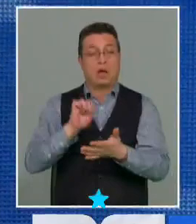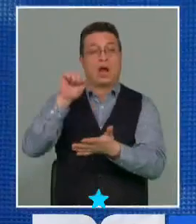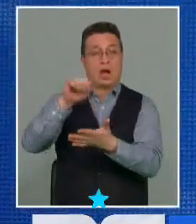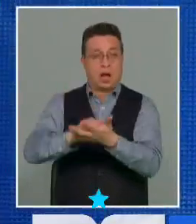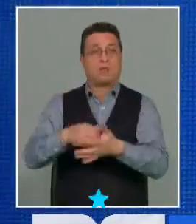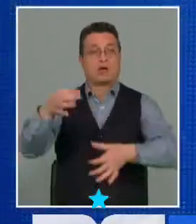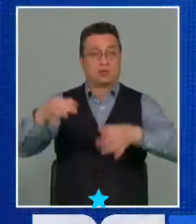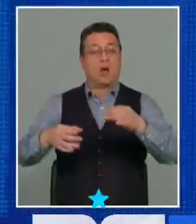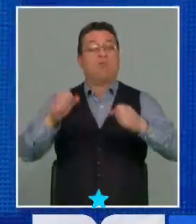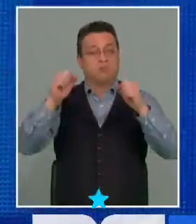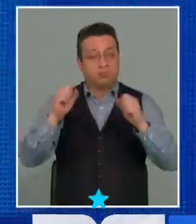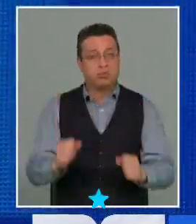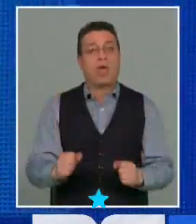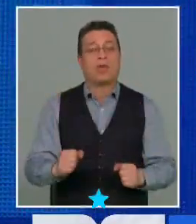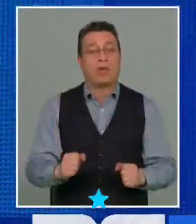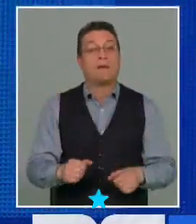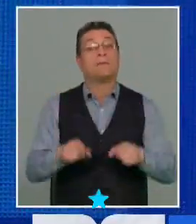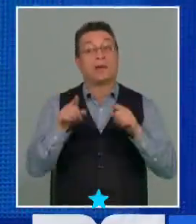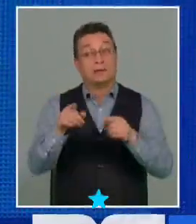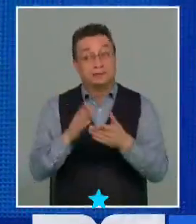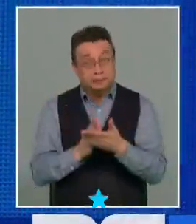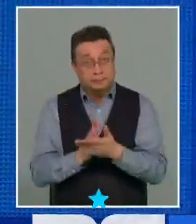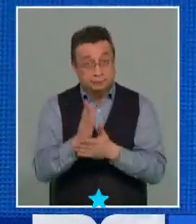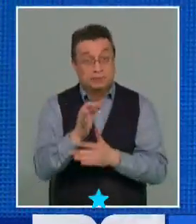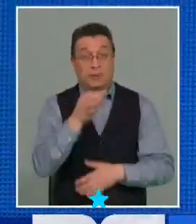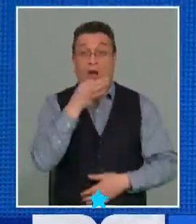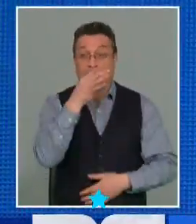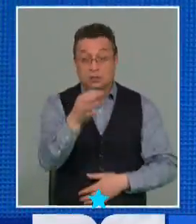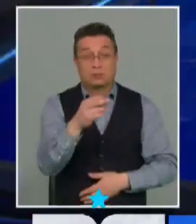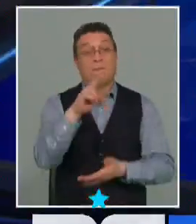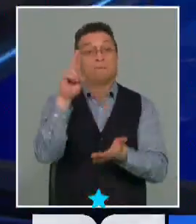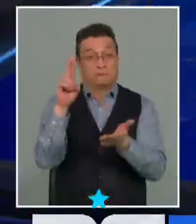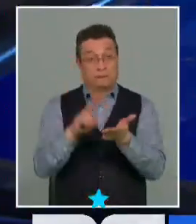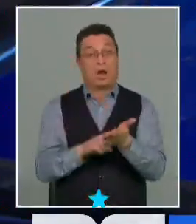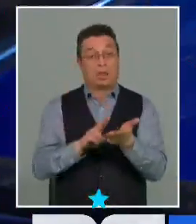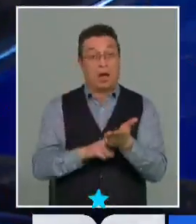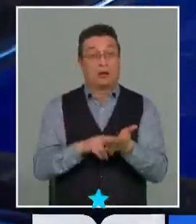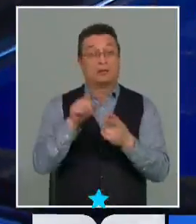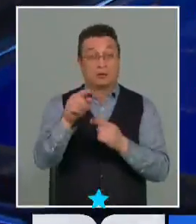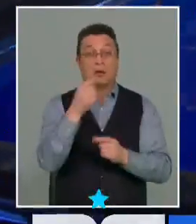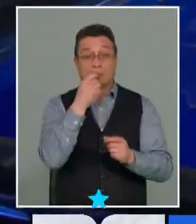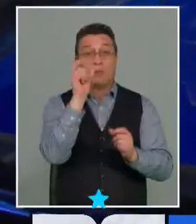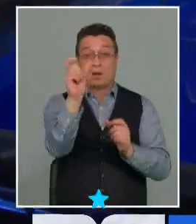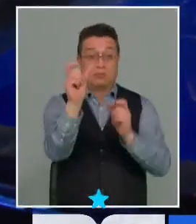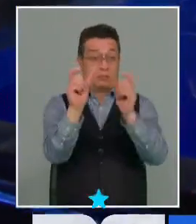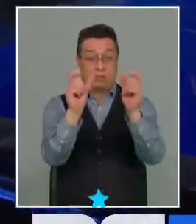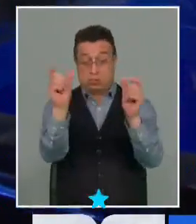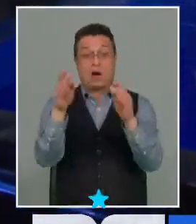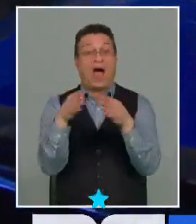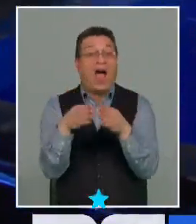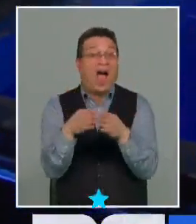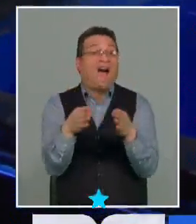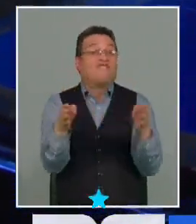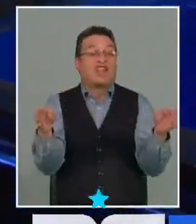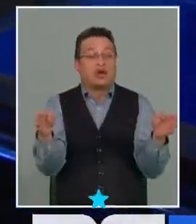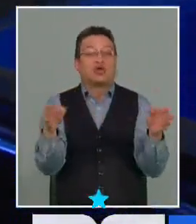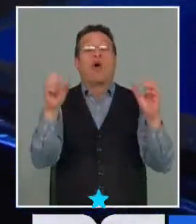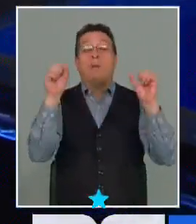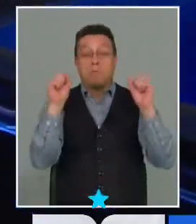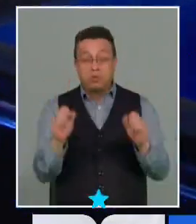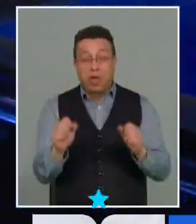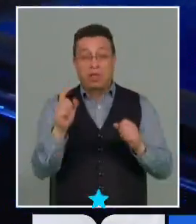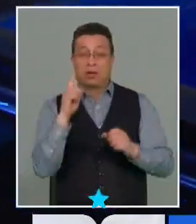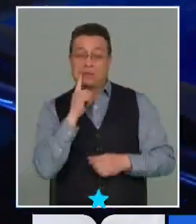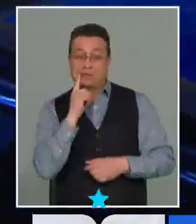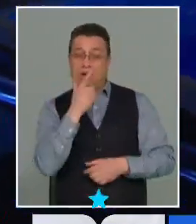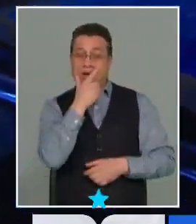judicialmente. Entonces, partí por ahí diciendo que efectivamente son conceptos abiertos que suscitan, como dice